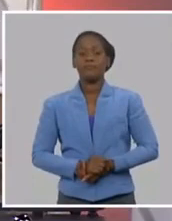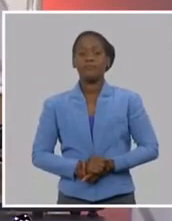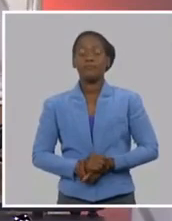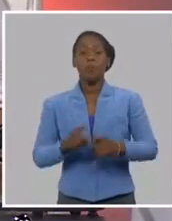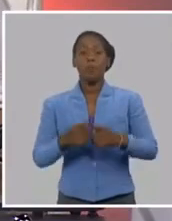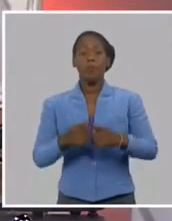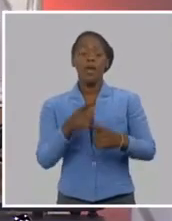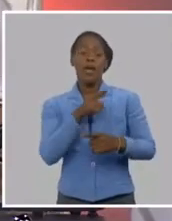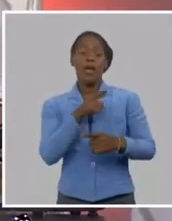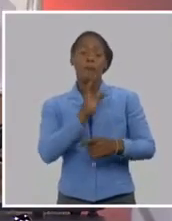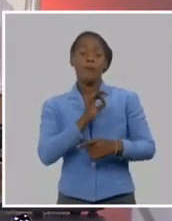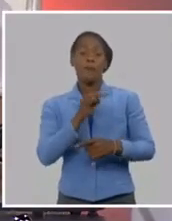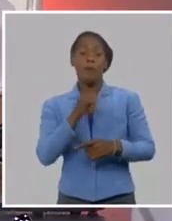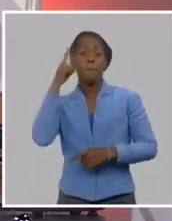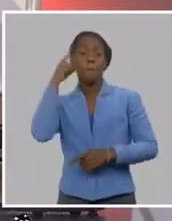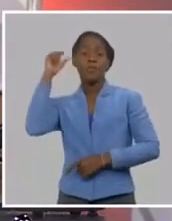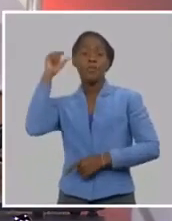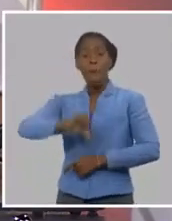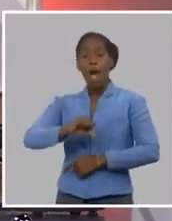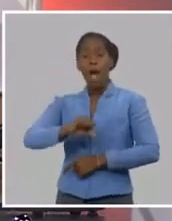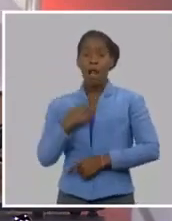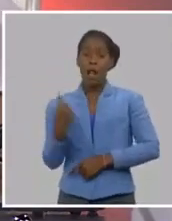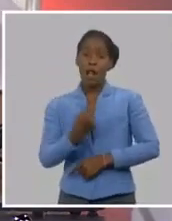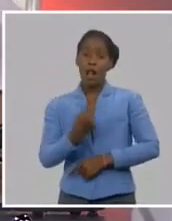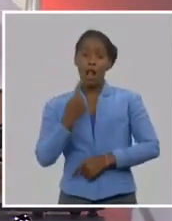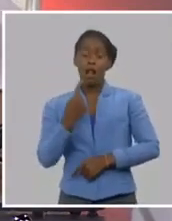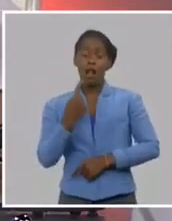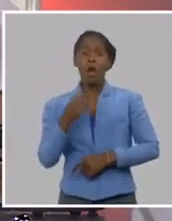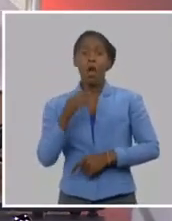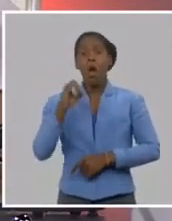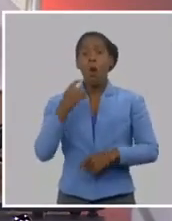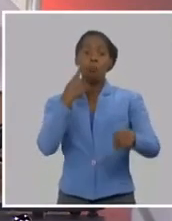arrogancia de señorío o por reparos sociales,